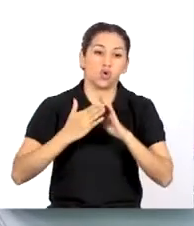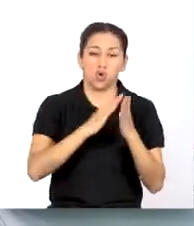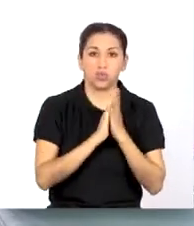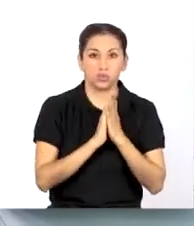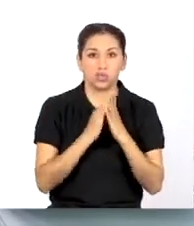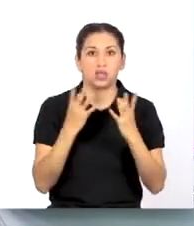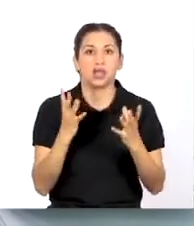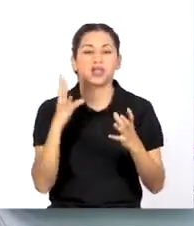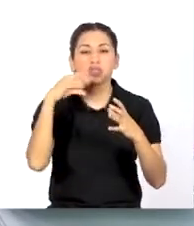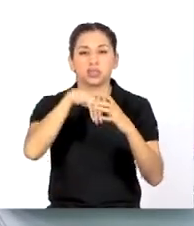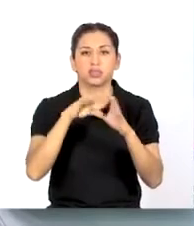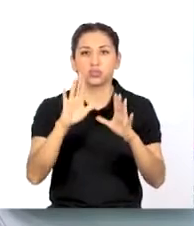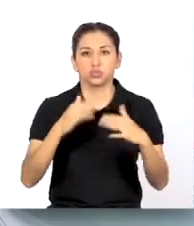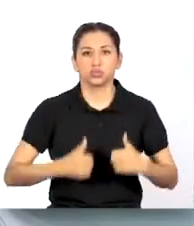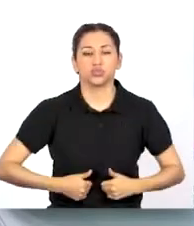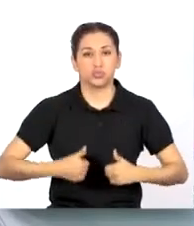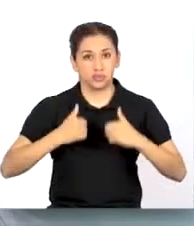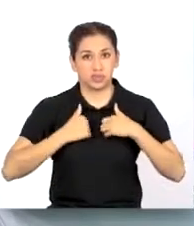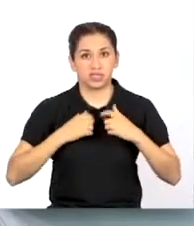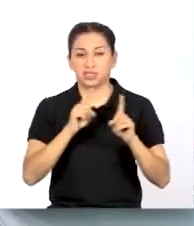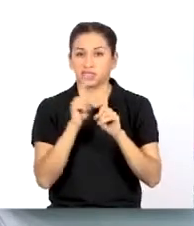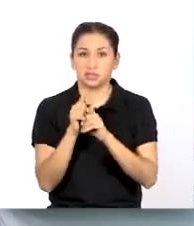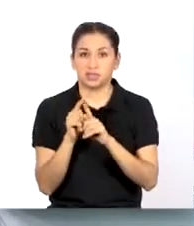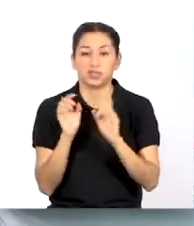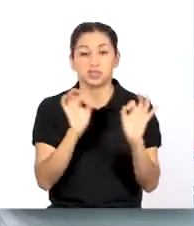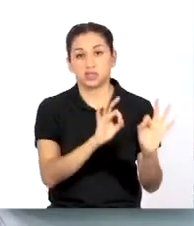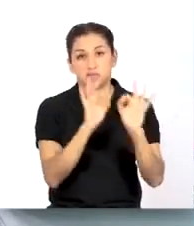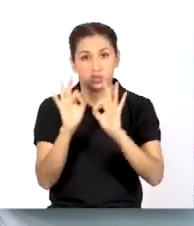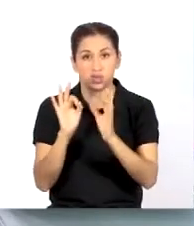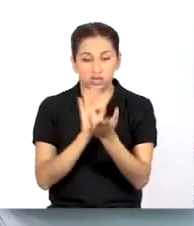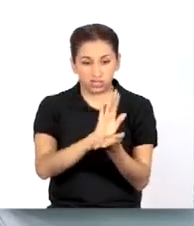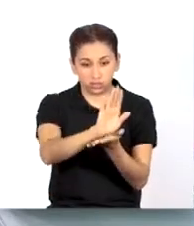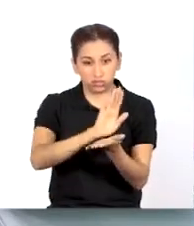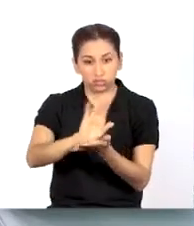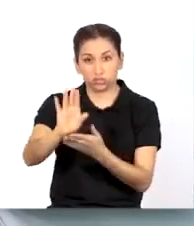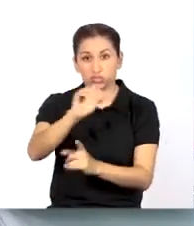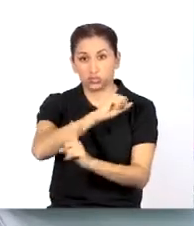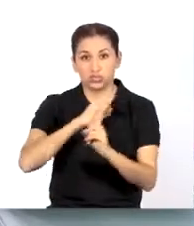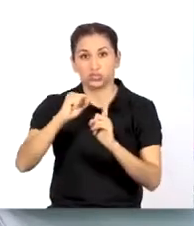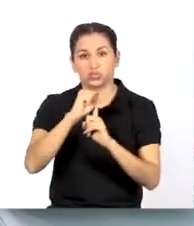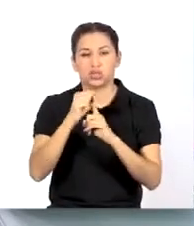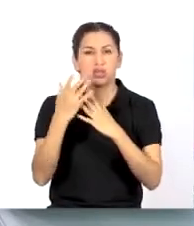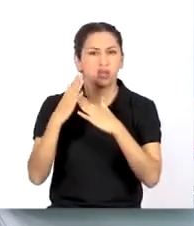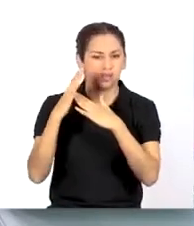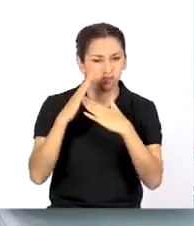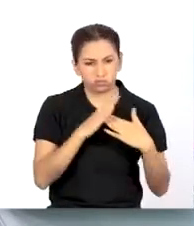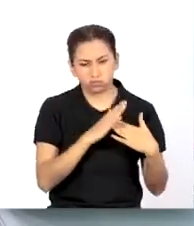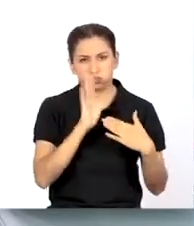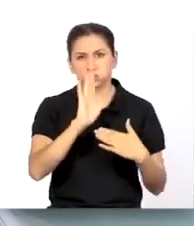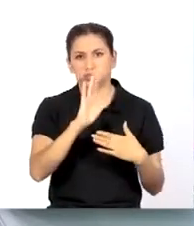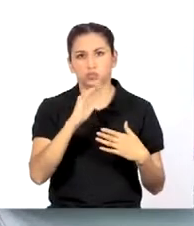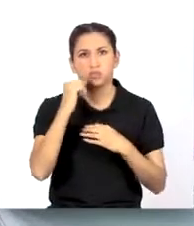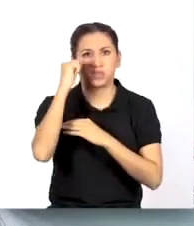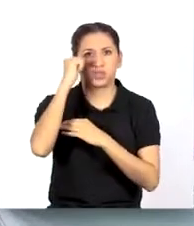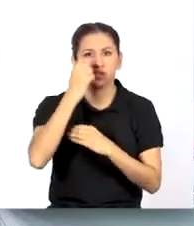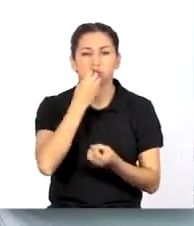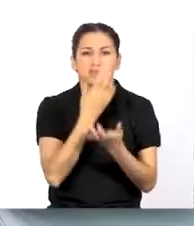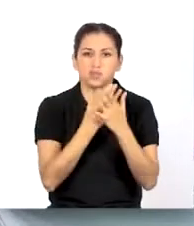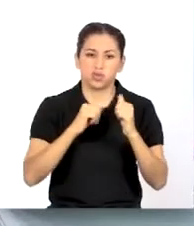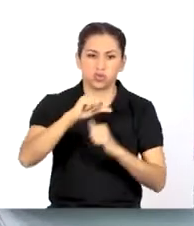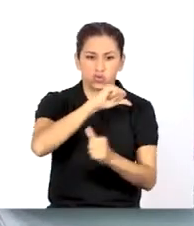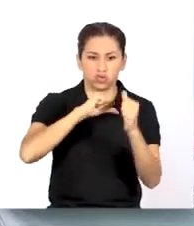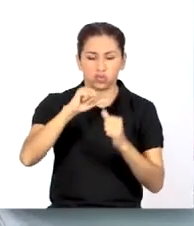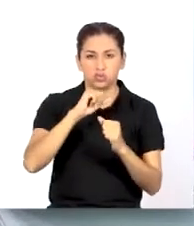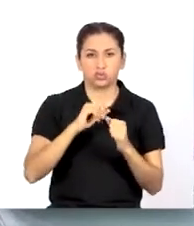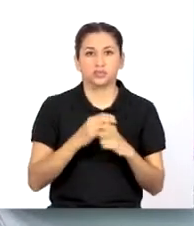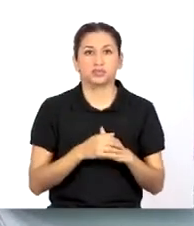originarios, afectando su proyecto de vida y a la vez incita a la exclusión social, vulnerando el bien común y la convivencia